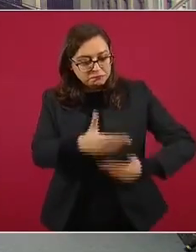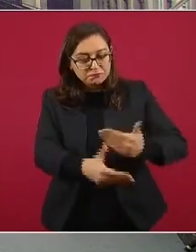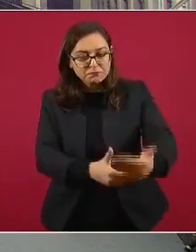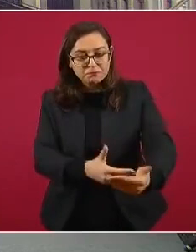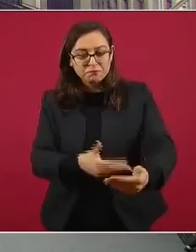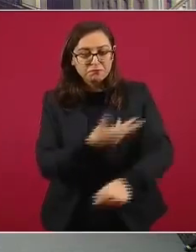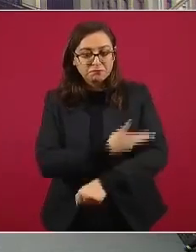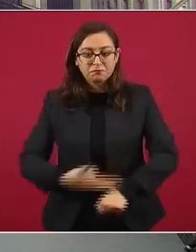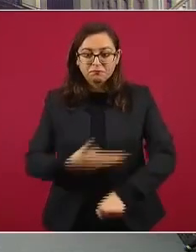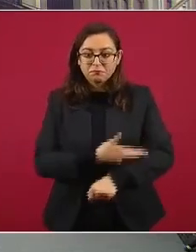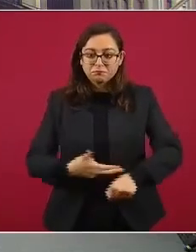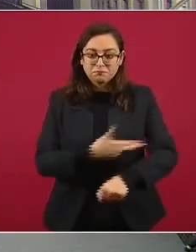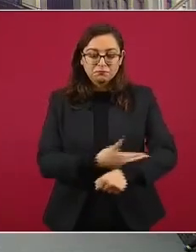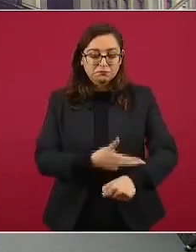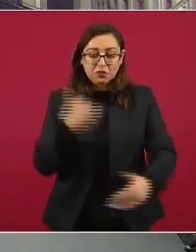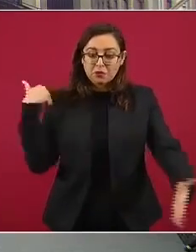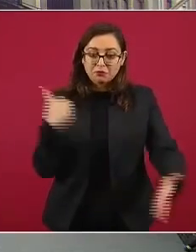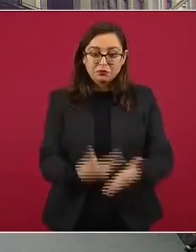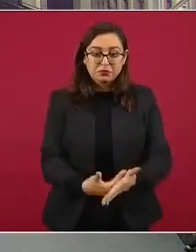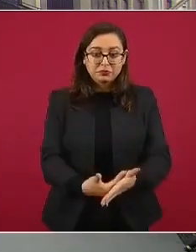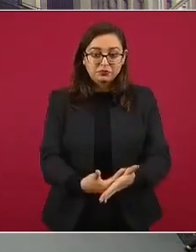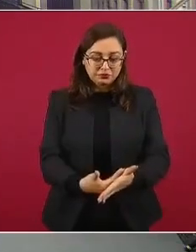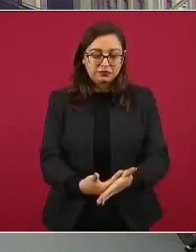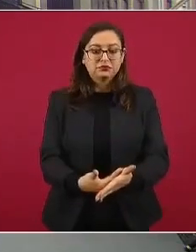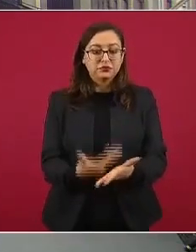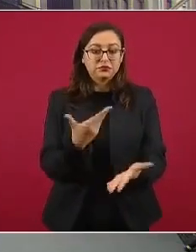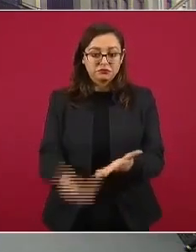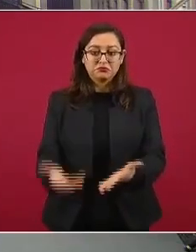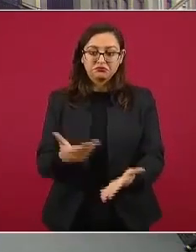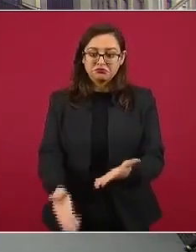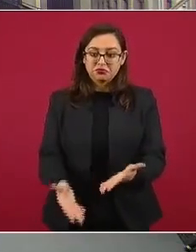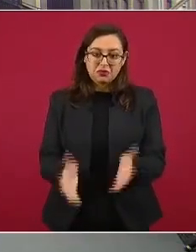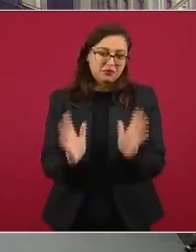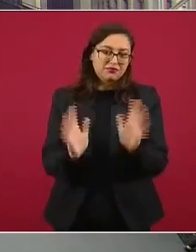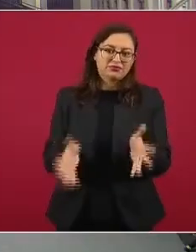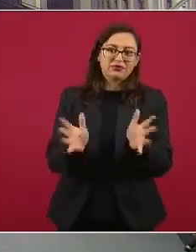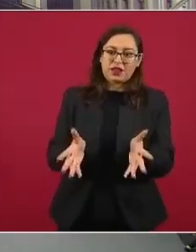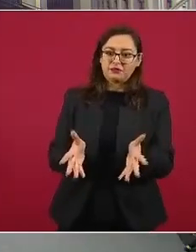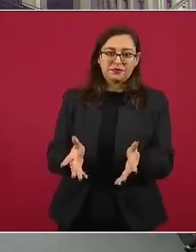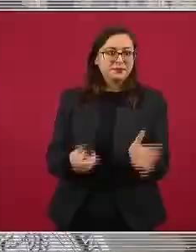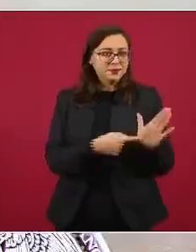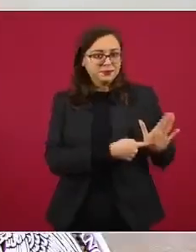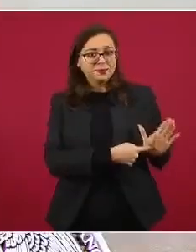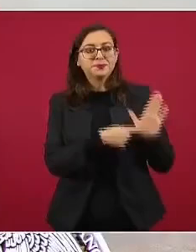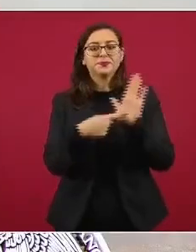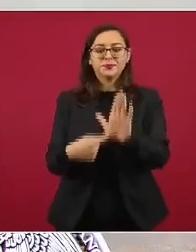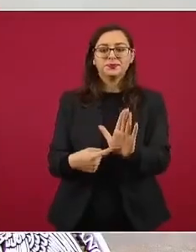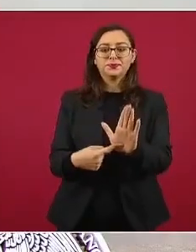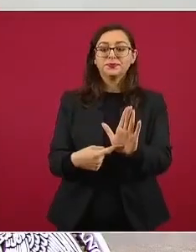seguido para que se tenga, como aquí se ha dicho,